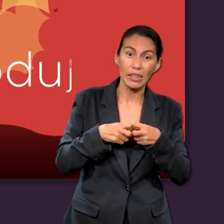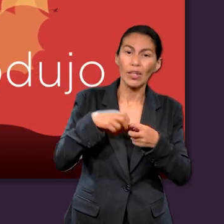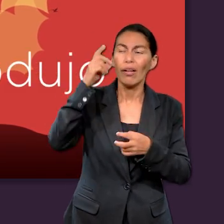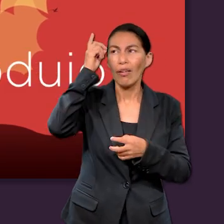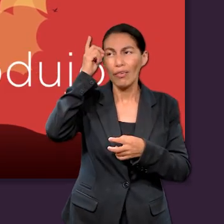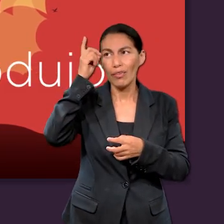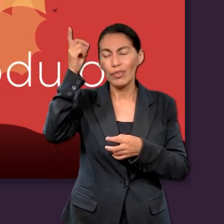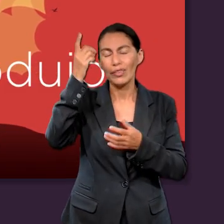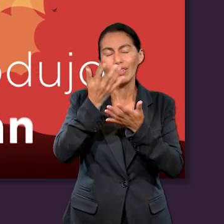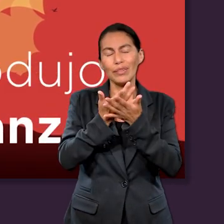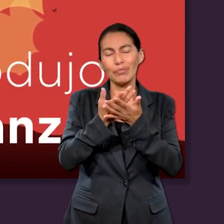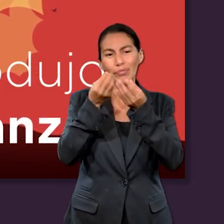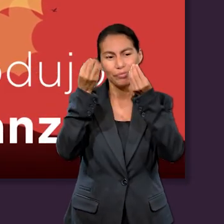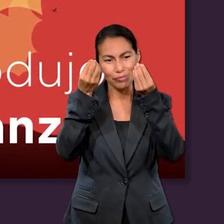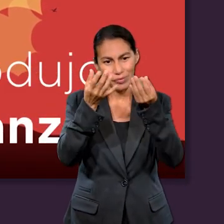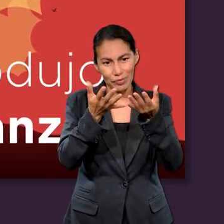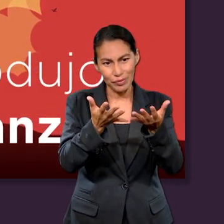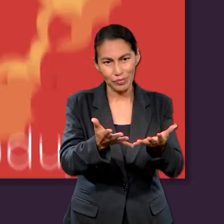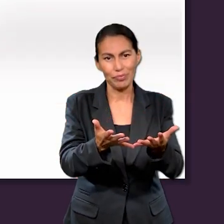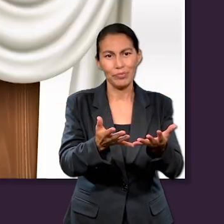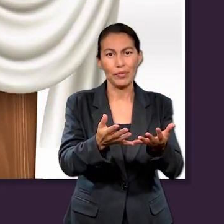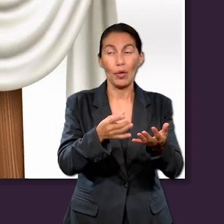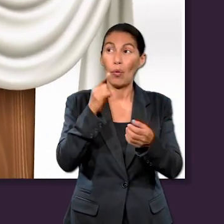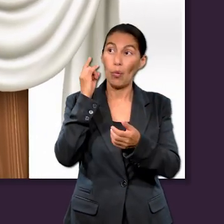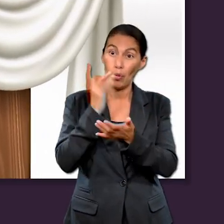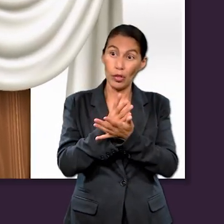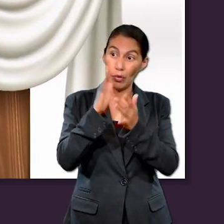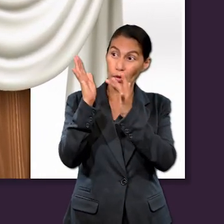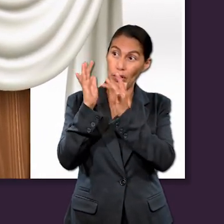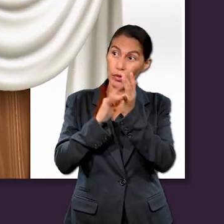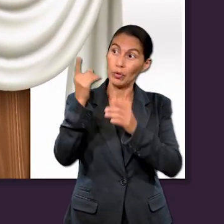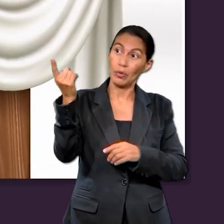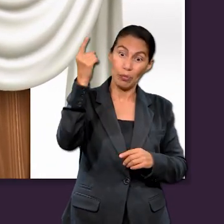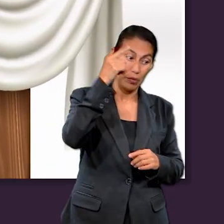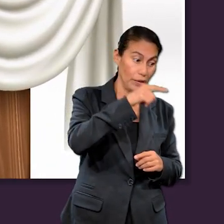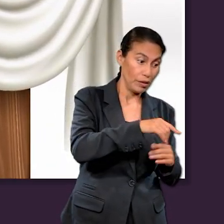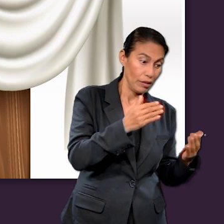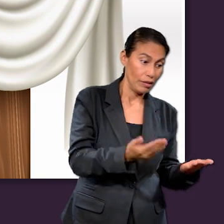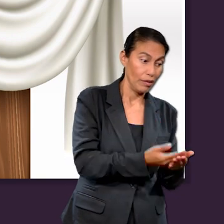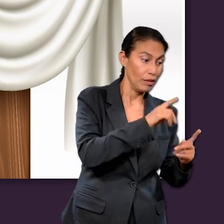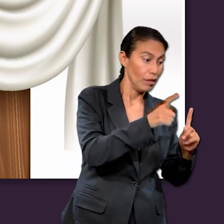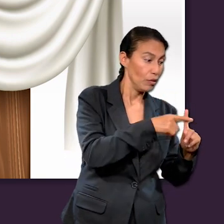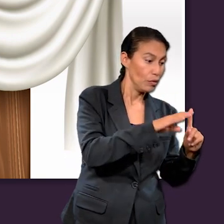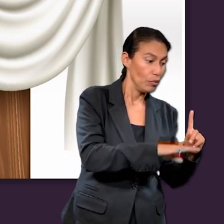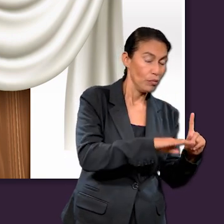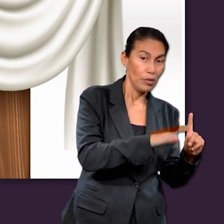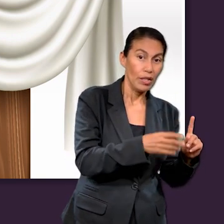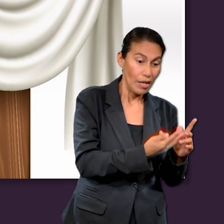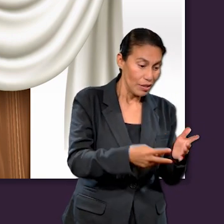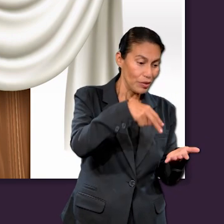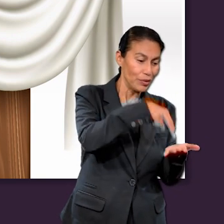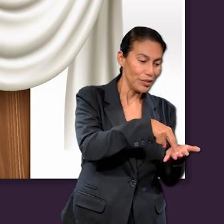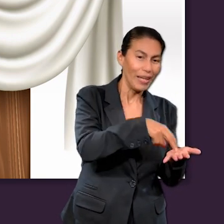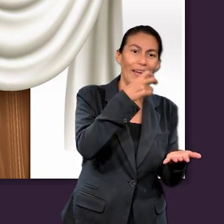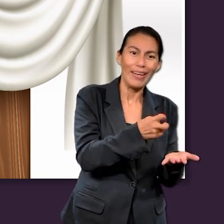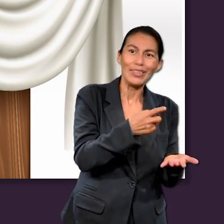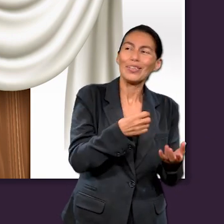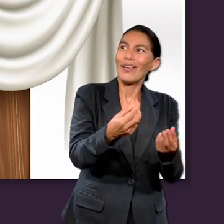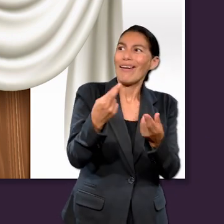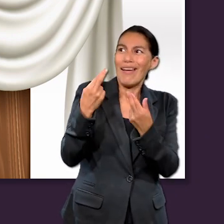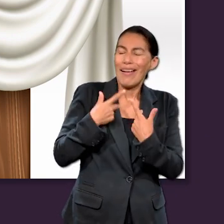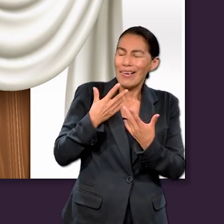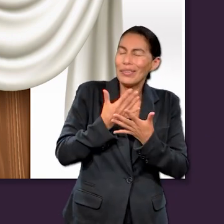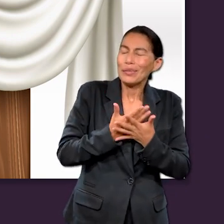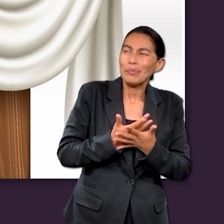introdujo la esperanza. Únicamente el Mesías Jesucristo vencería la muerte y la esperanza